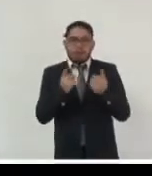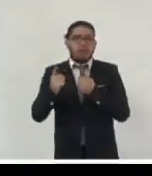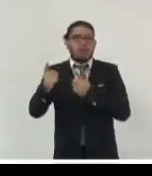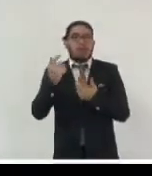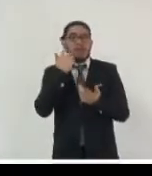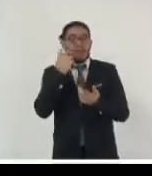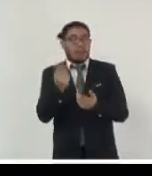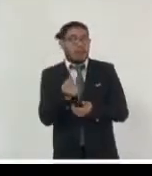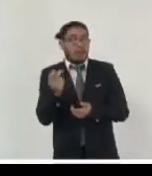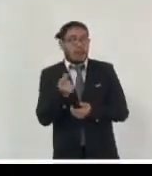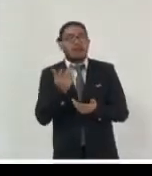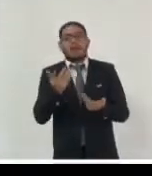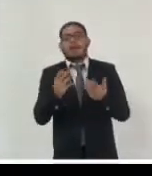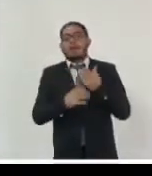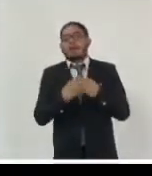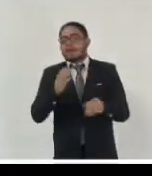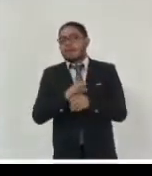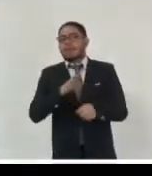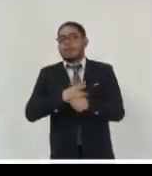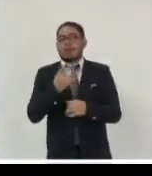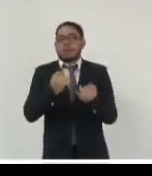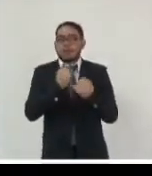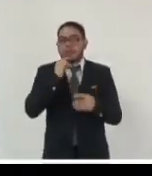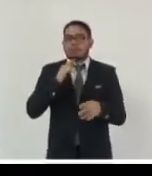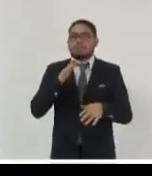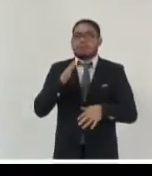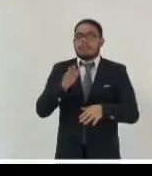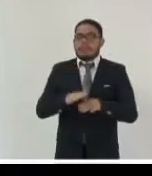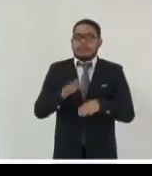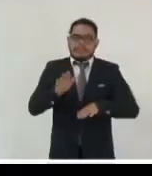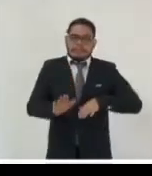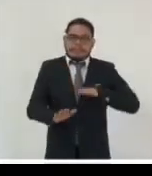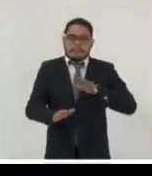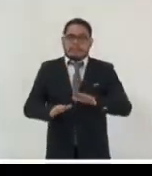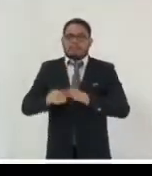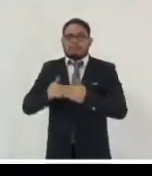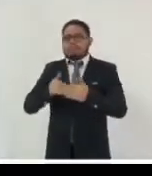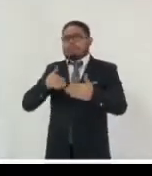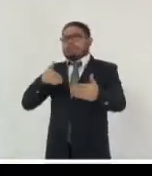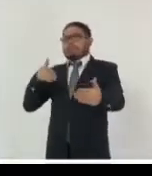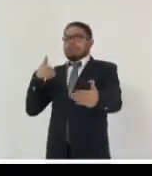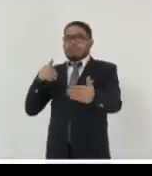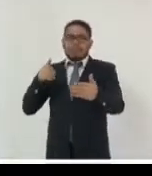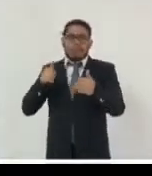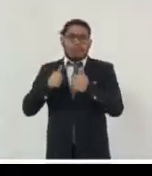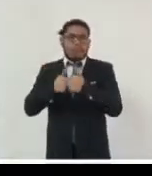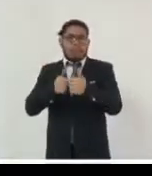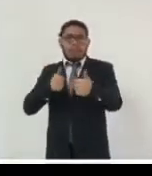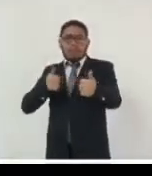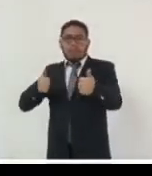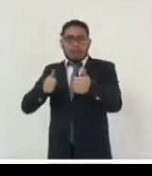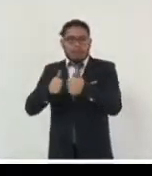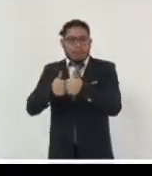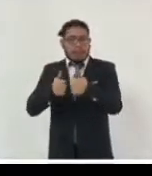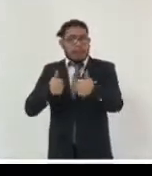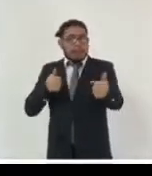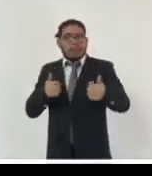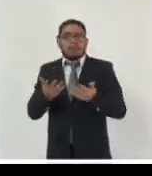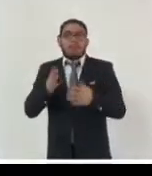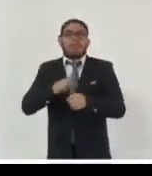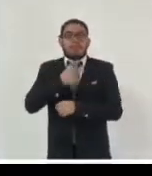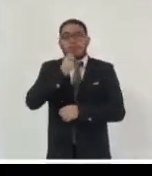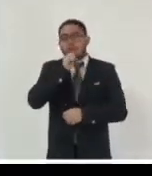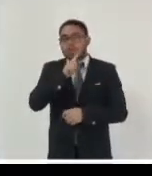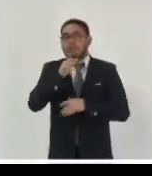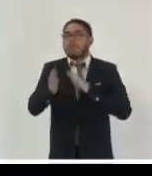a pasos acidentados no solo en extensión de los pasos no solo grandes pasos